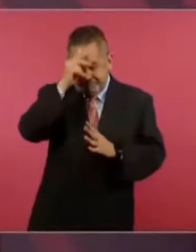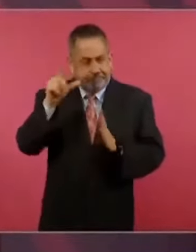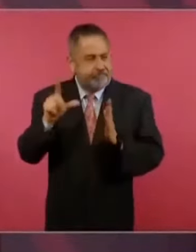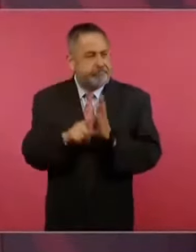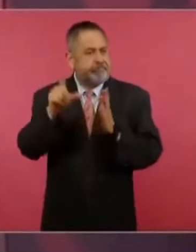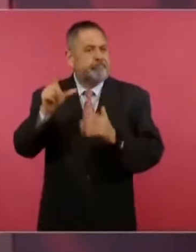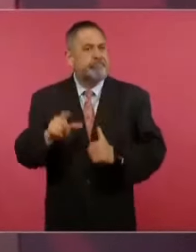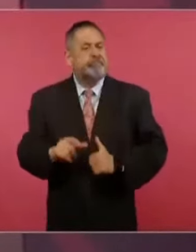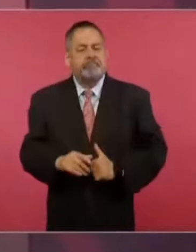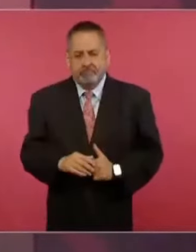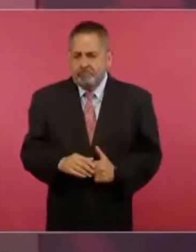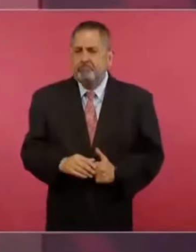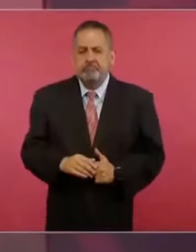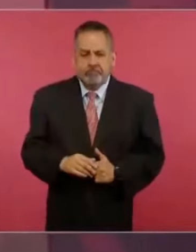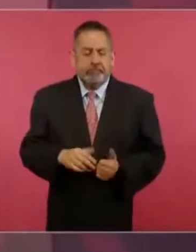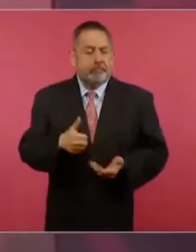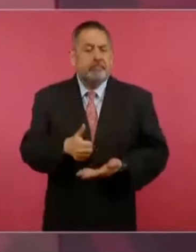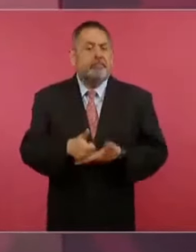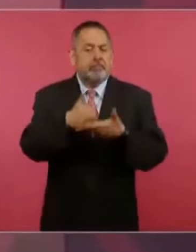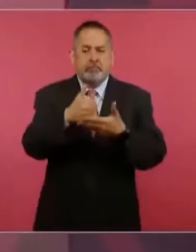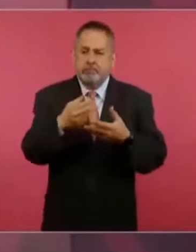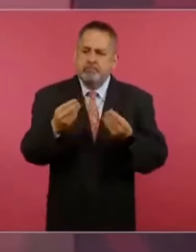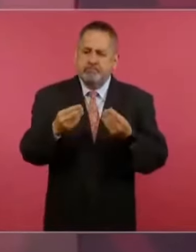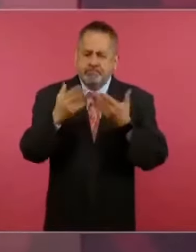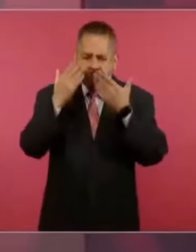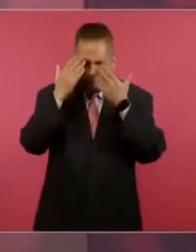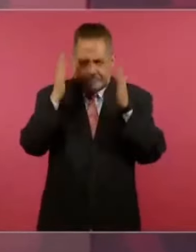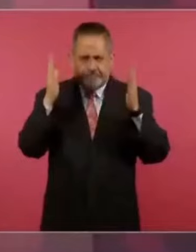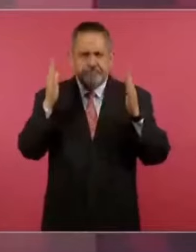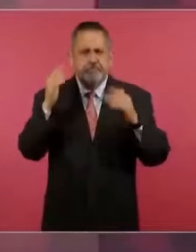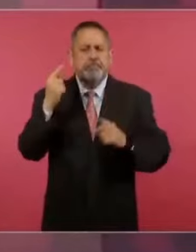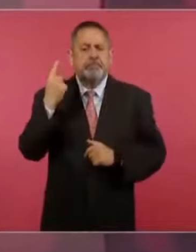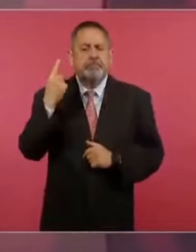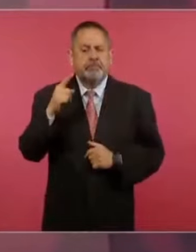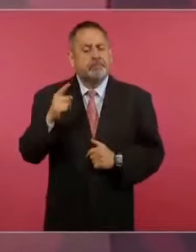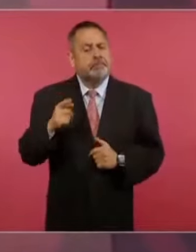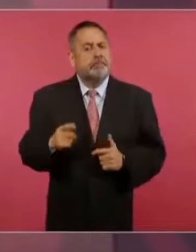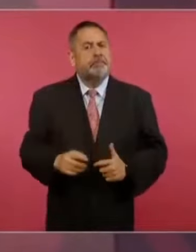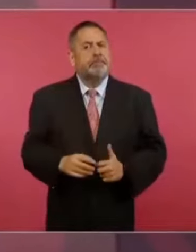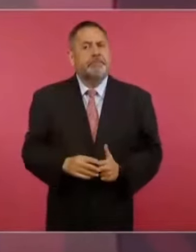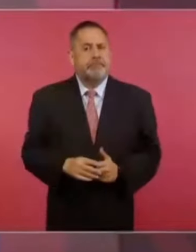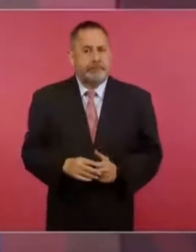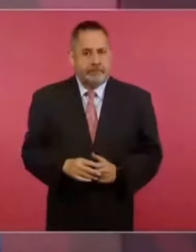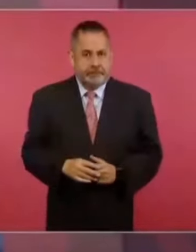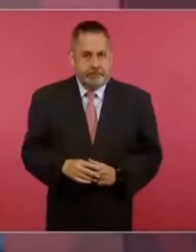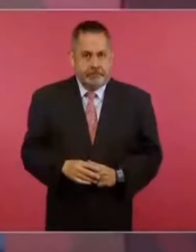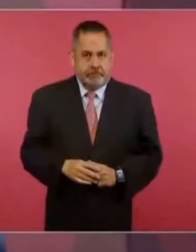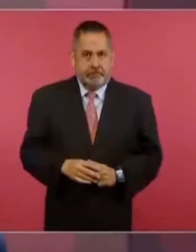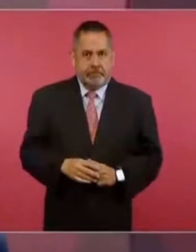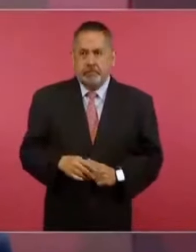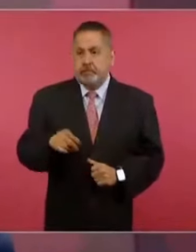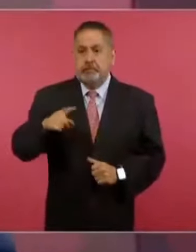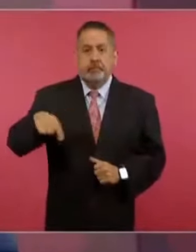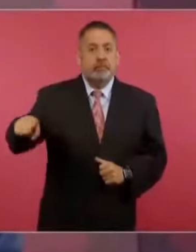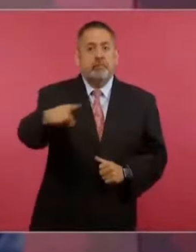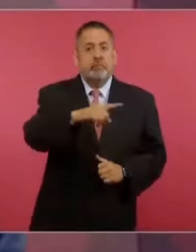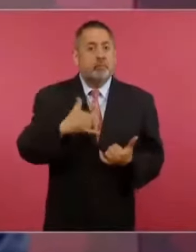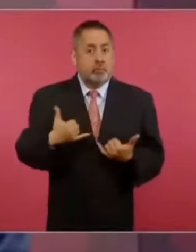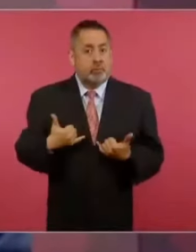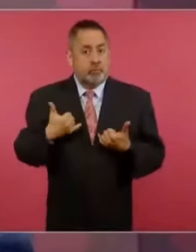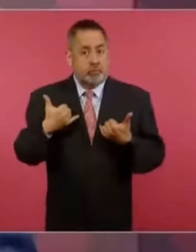para que los jóvenes